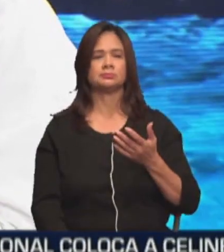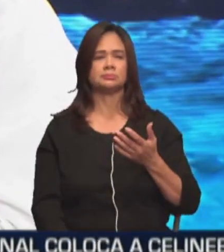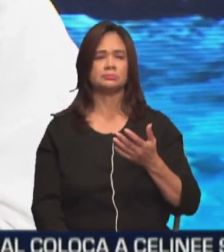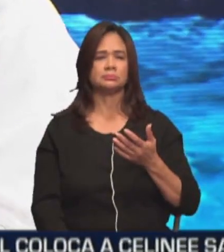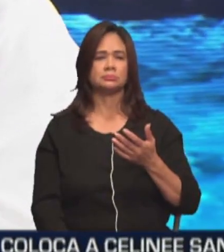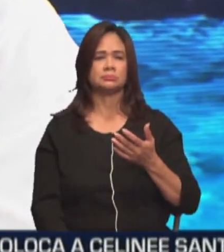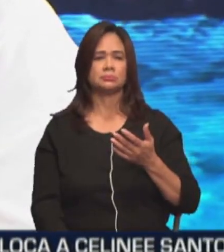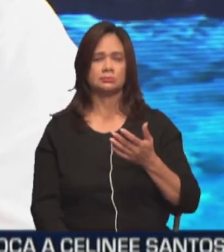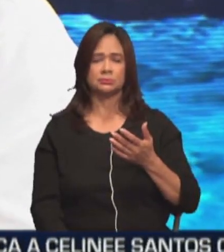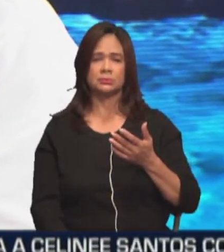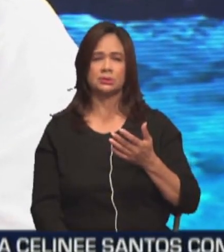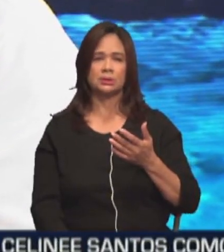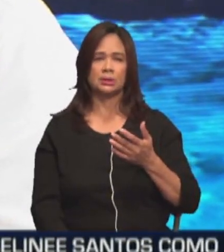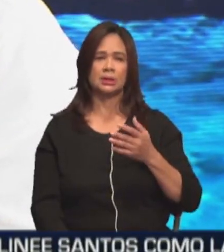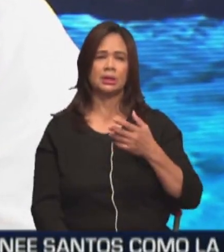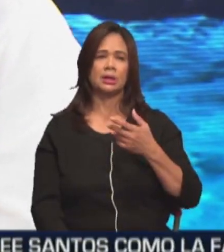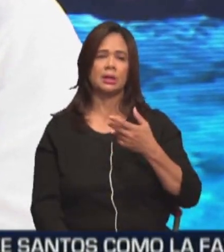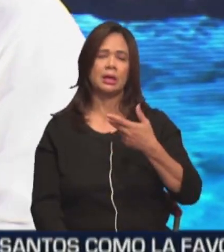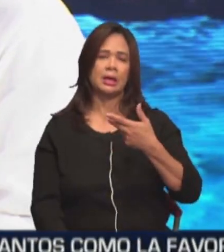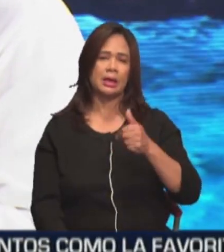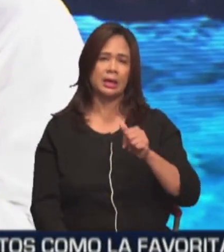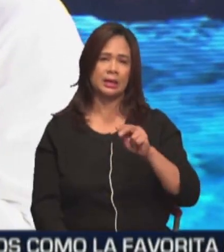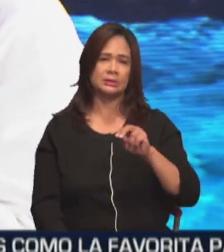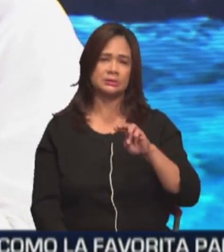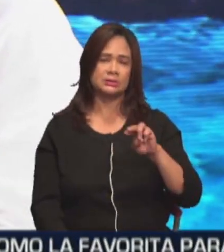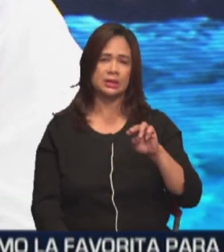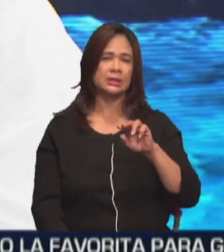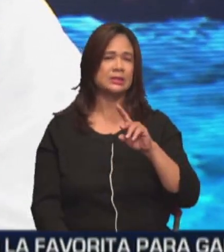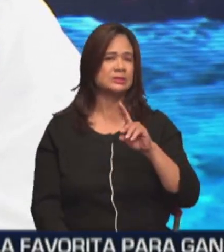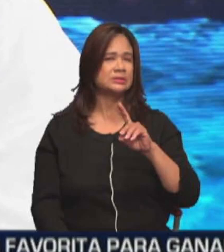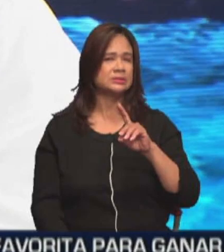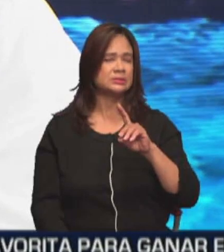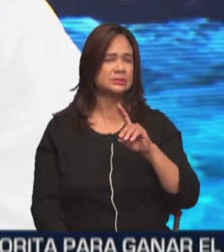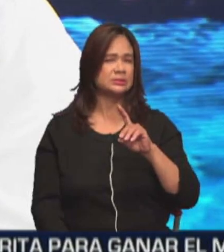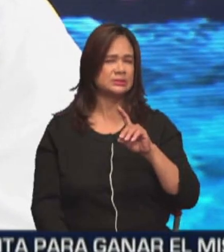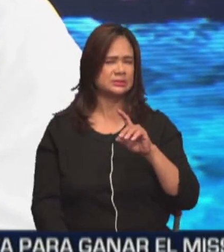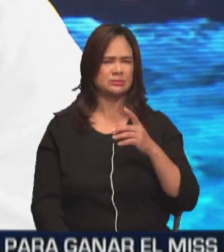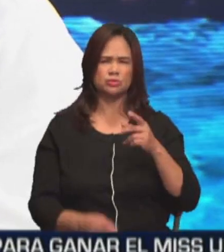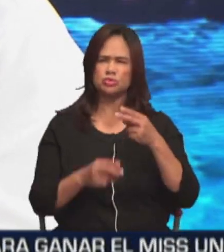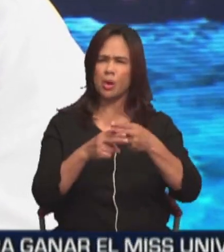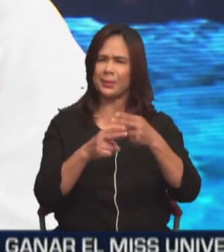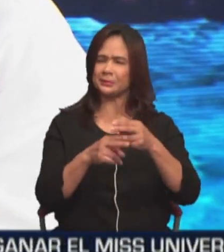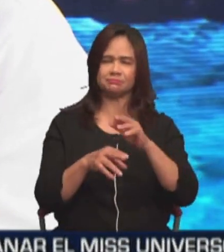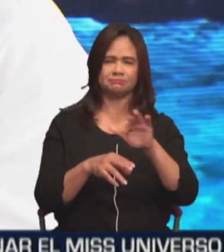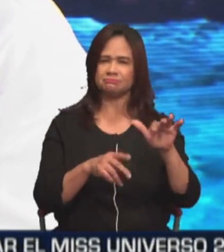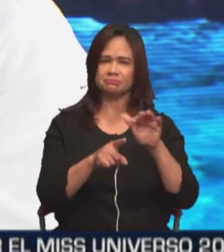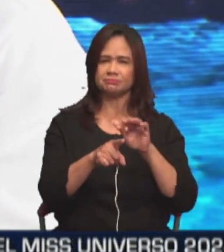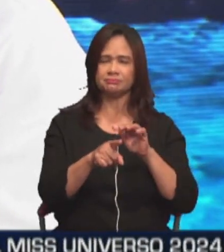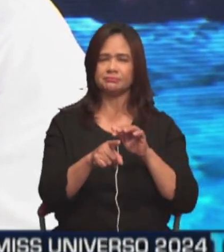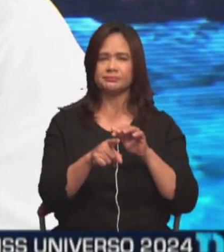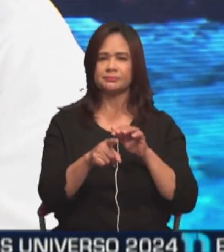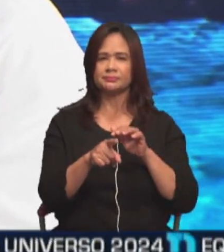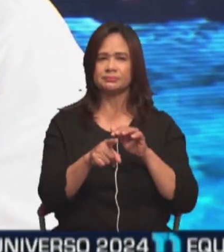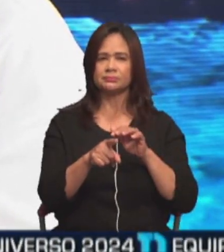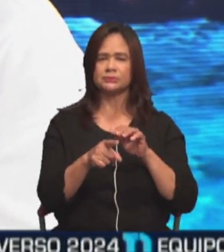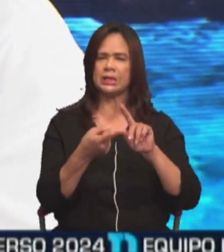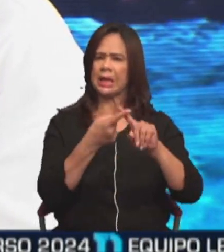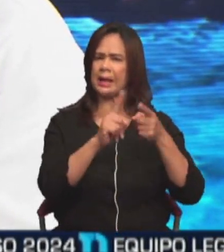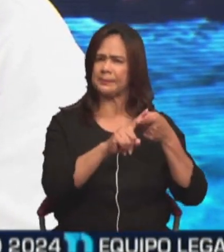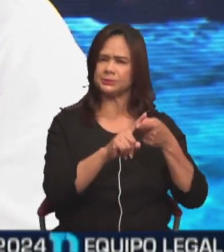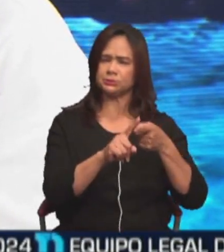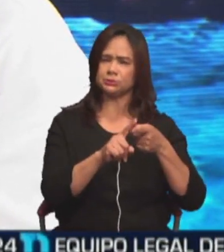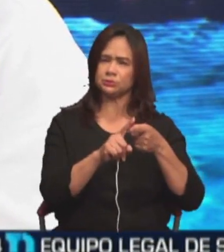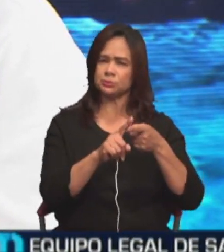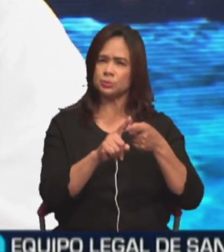corazón, está dedicado a Hans Dannenberg. Ajá, un paz y descanse. Óyeme, yo digo, Roberto, cuántos amigos tenemos que,